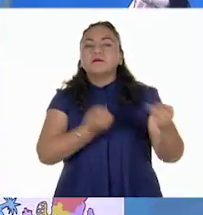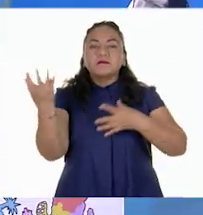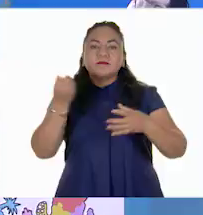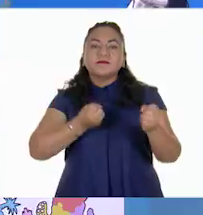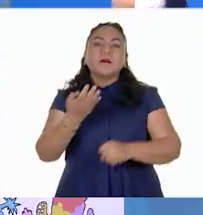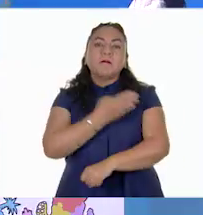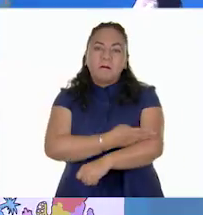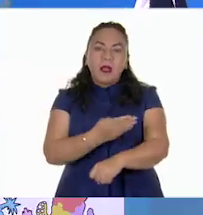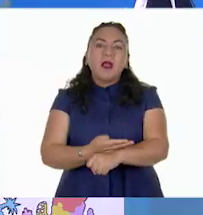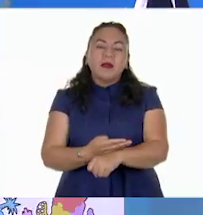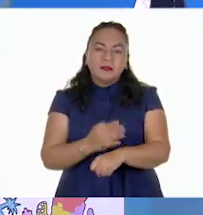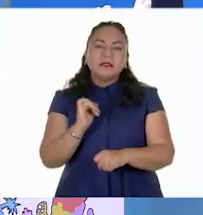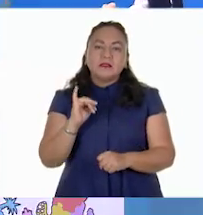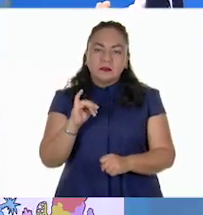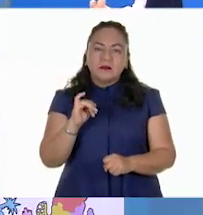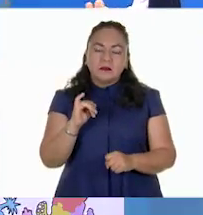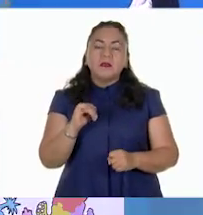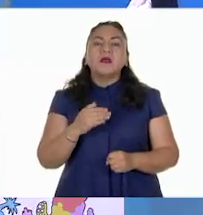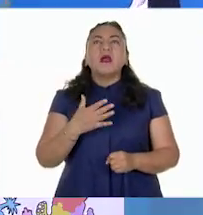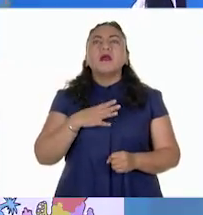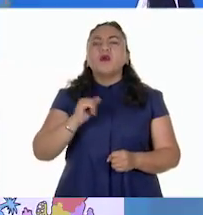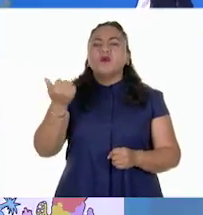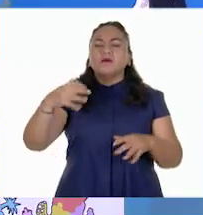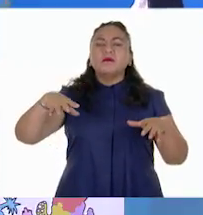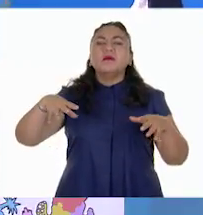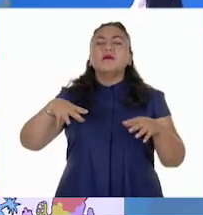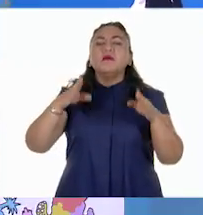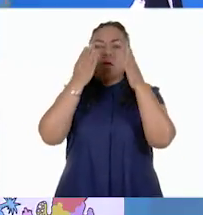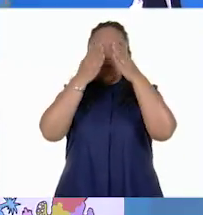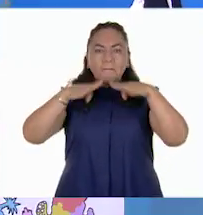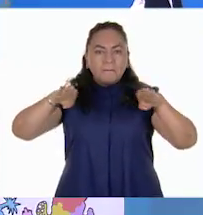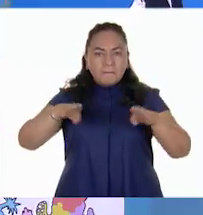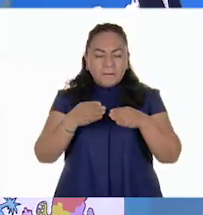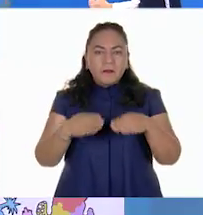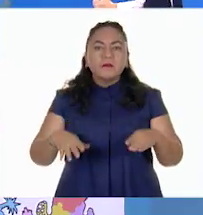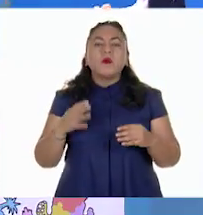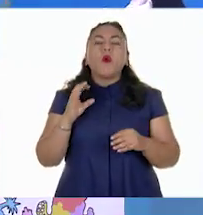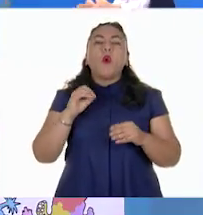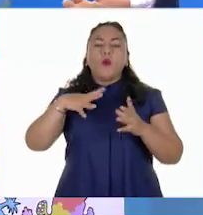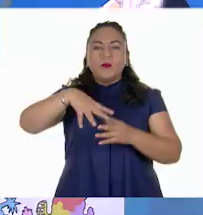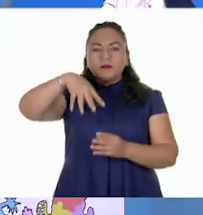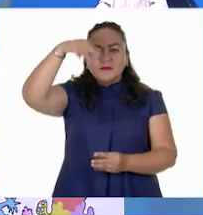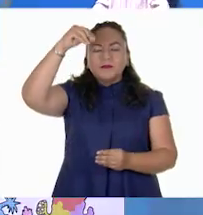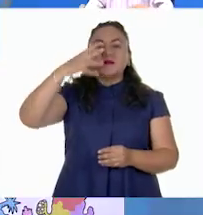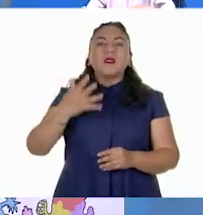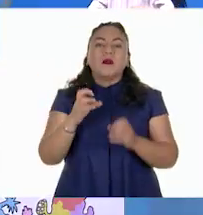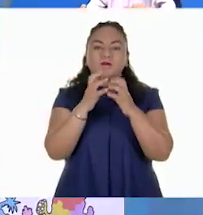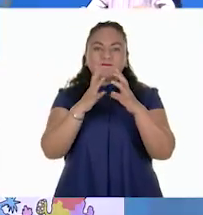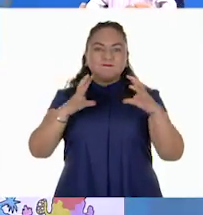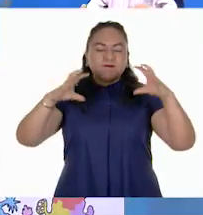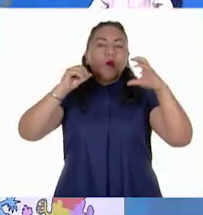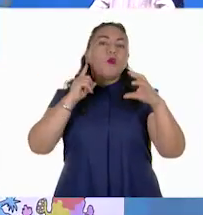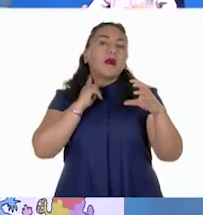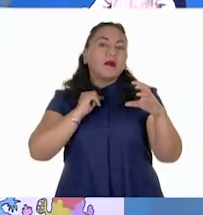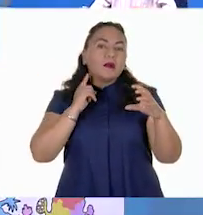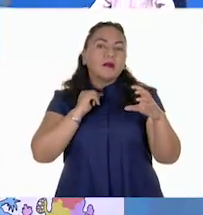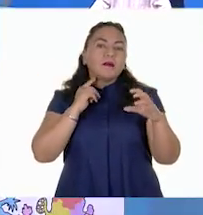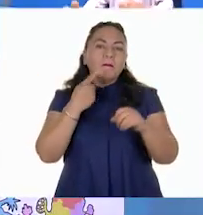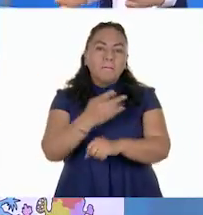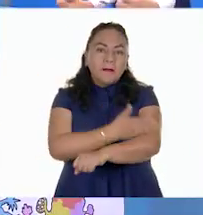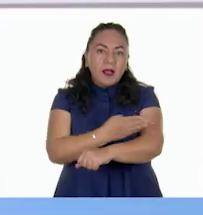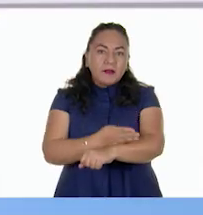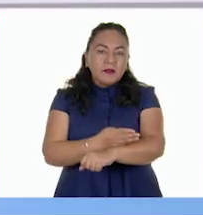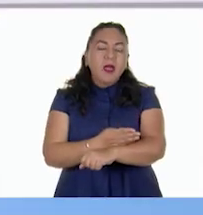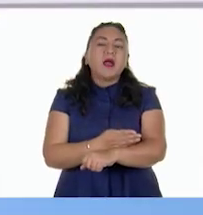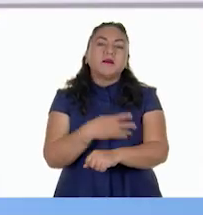Y finalmente tenemos pinos, encinos y caoba. Que son algunas especies maderables.